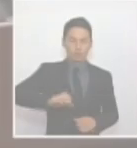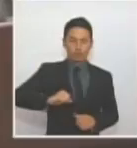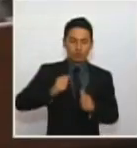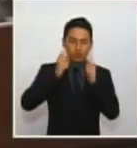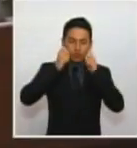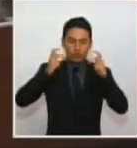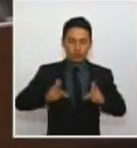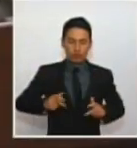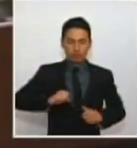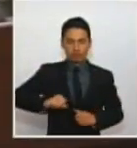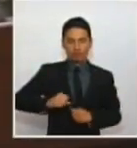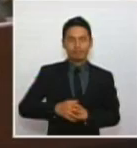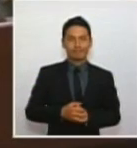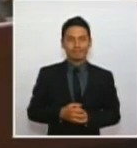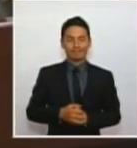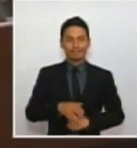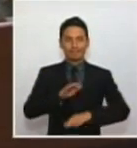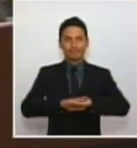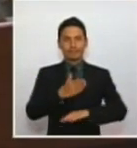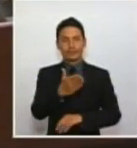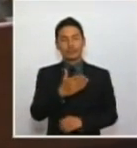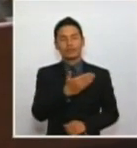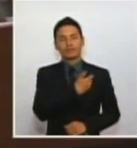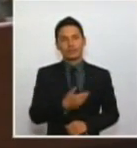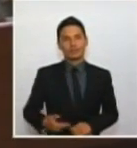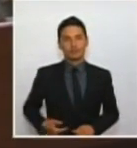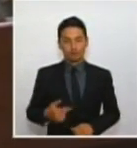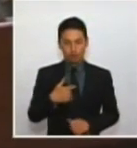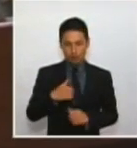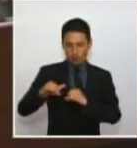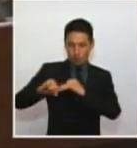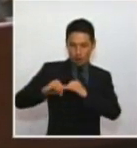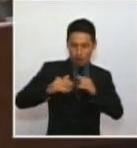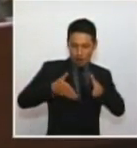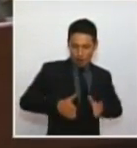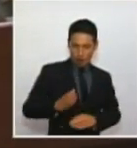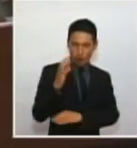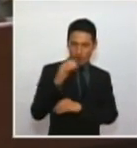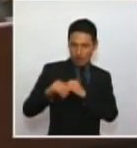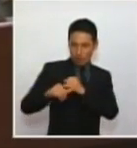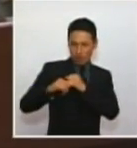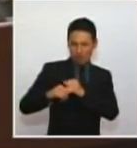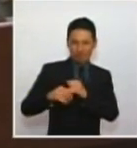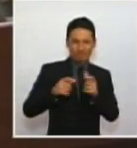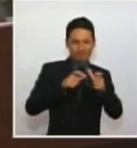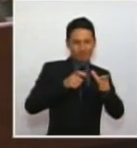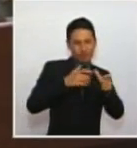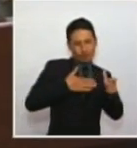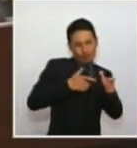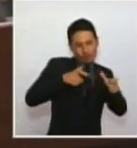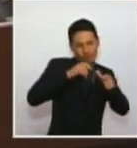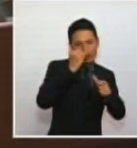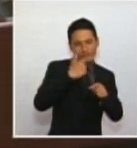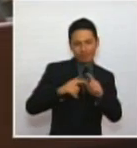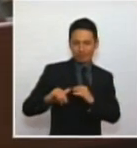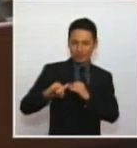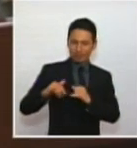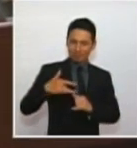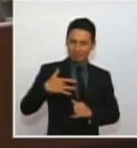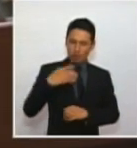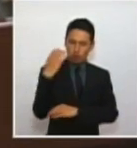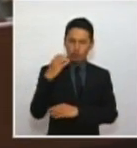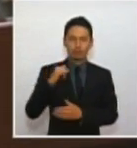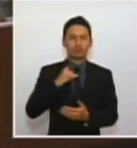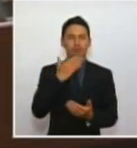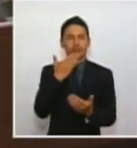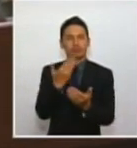De verdad, señor presidente, que como compatriota más que como congresista me siento agradecido hoy con